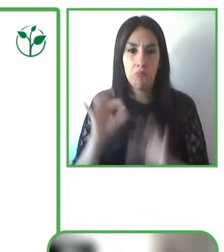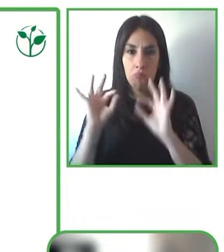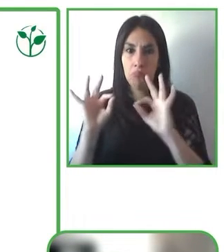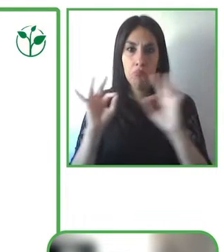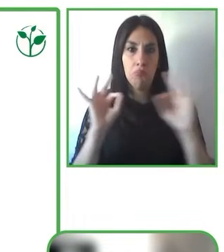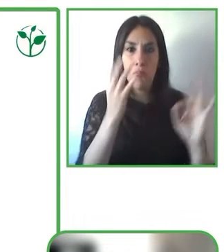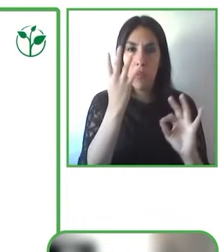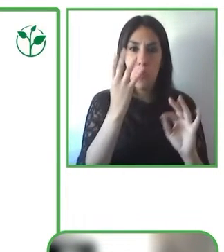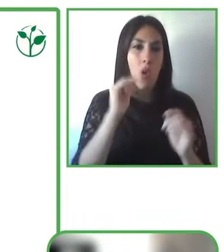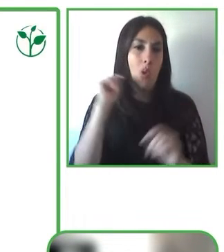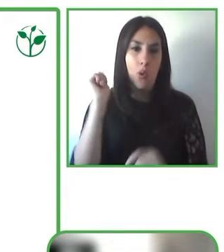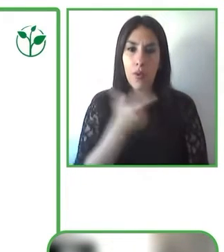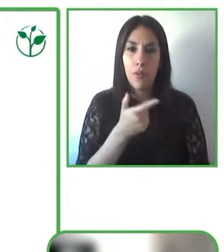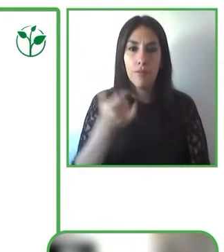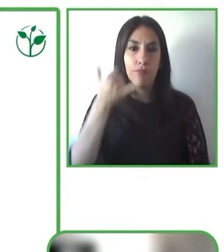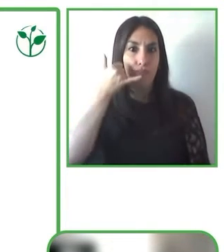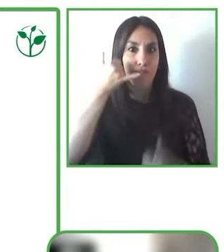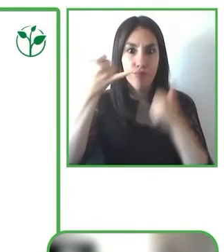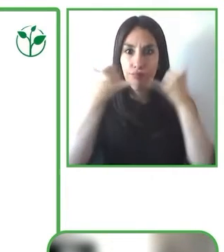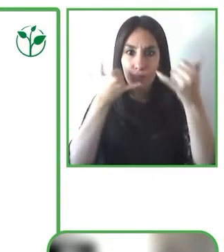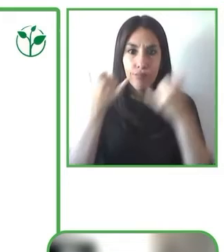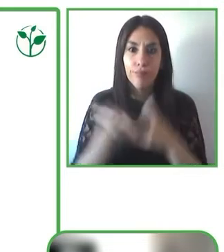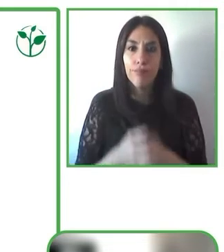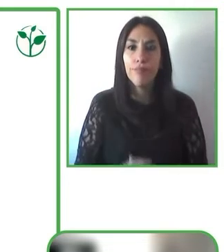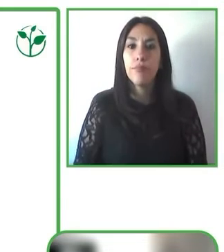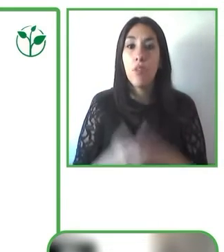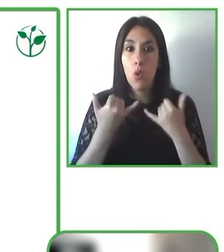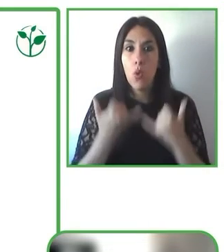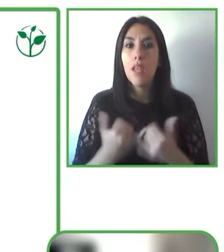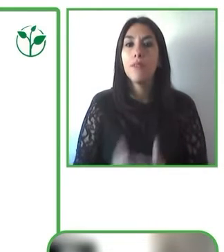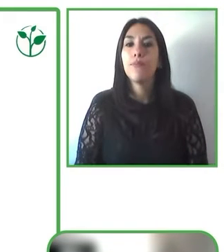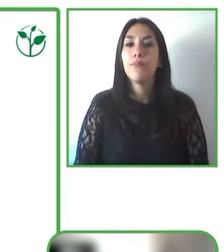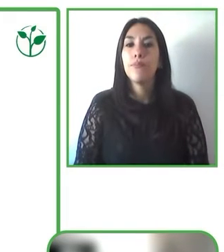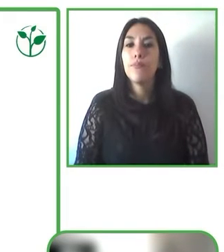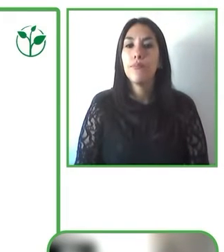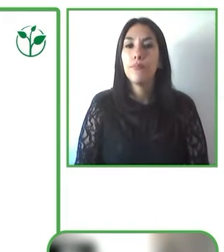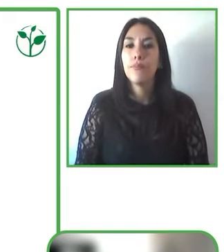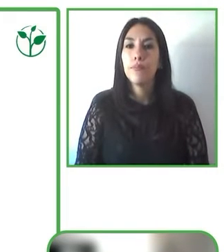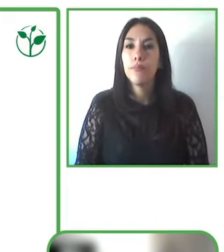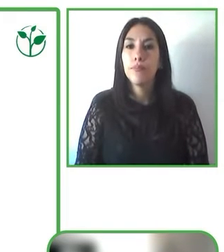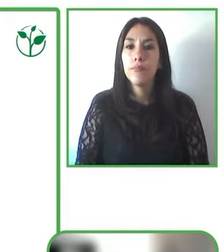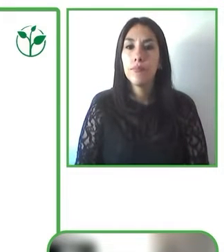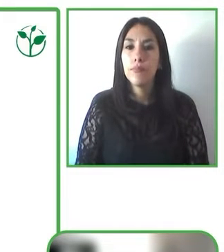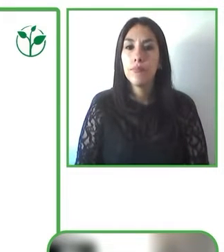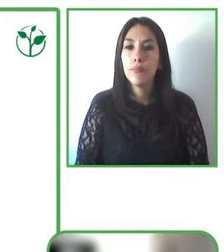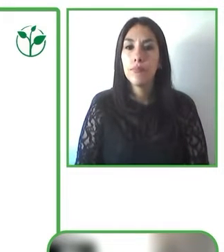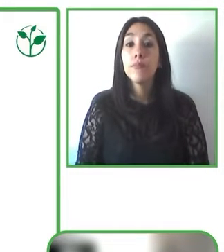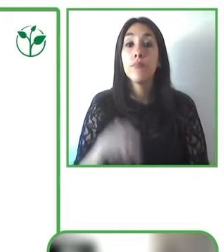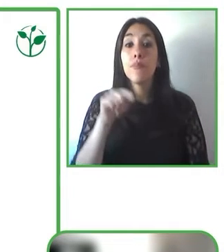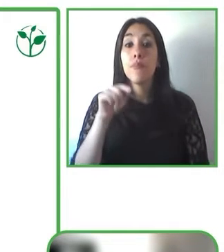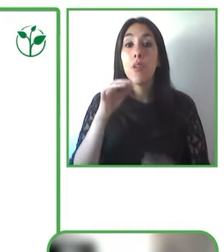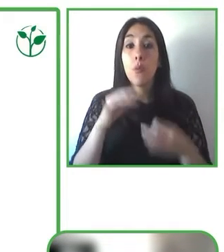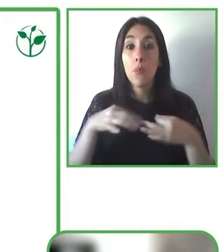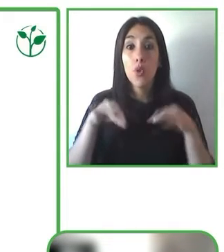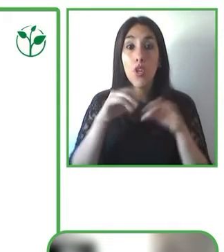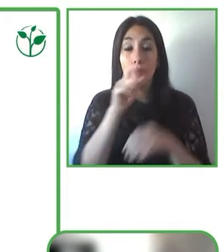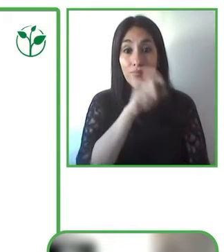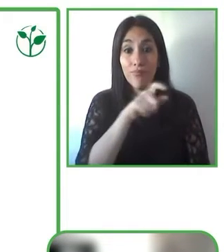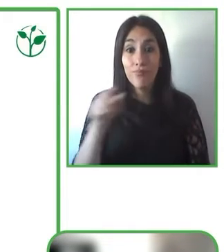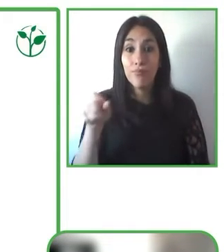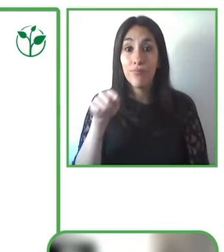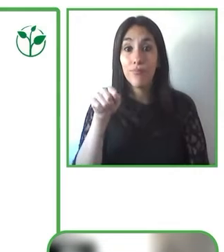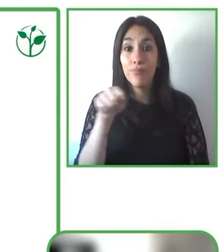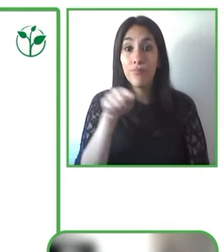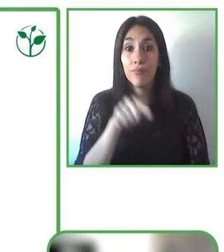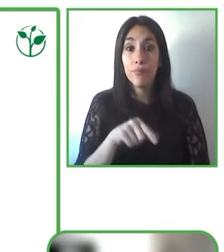Entonces, creemos que es muy importante que la gente entienda las características que son